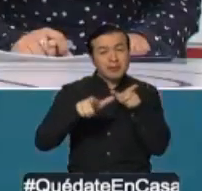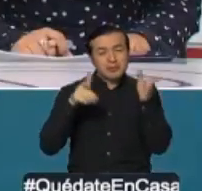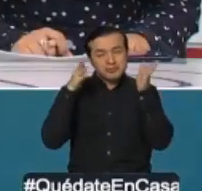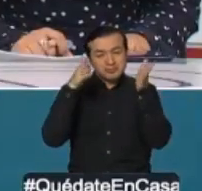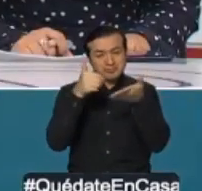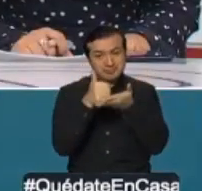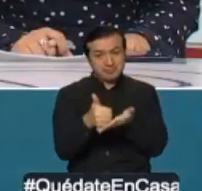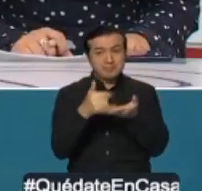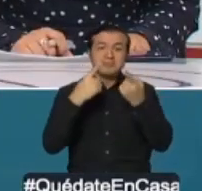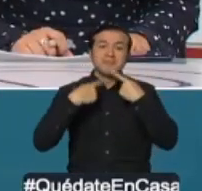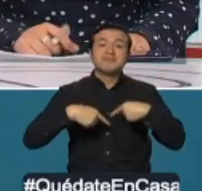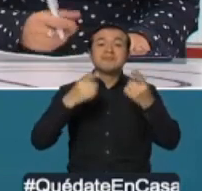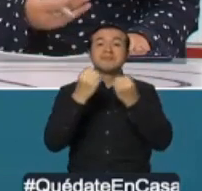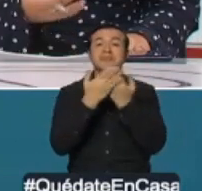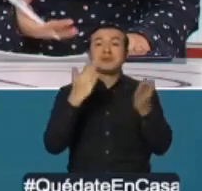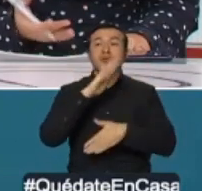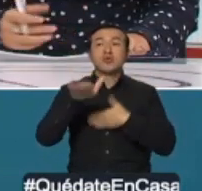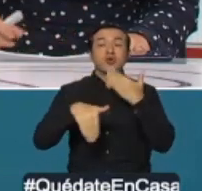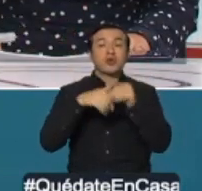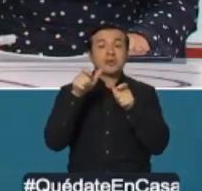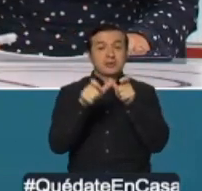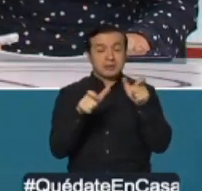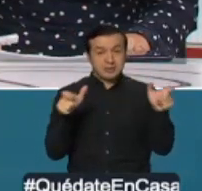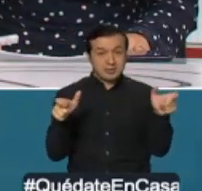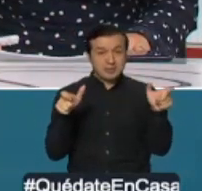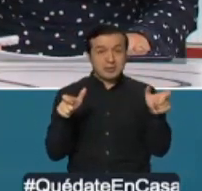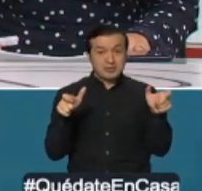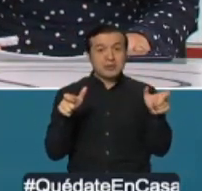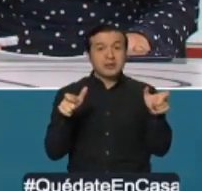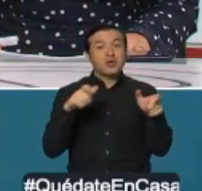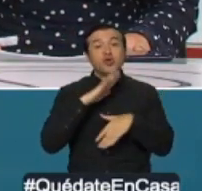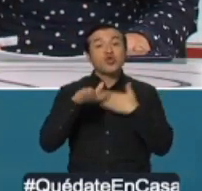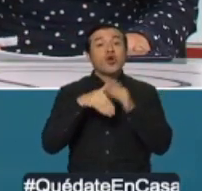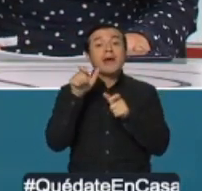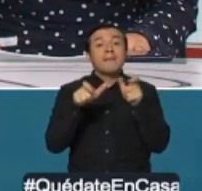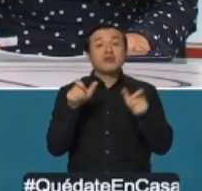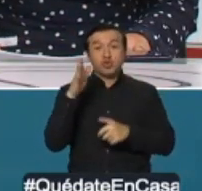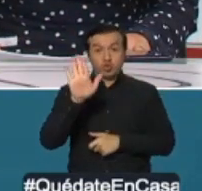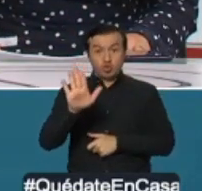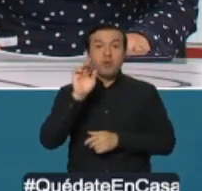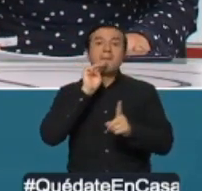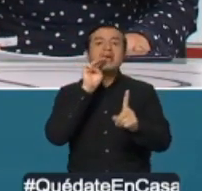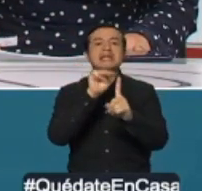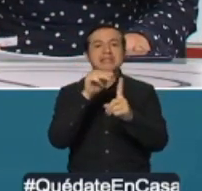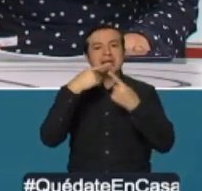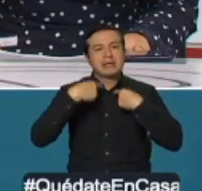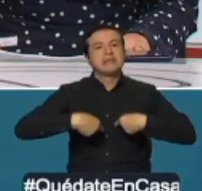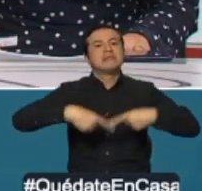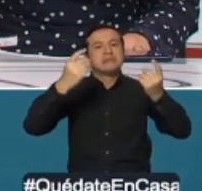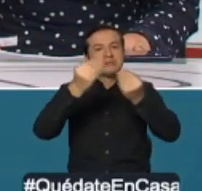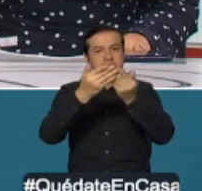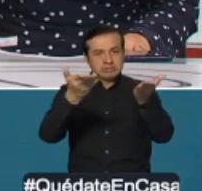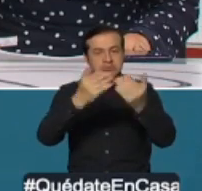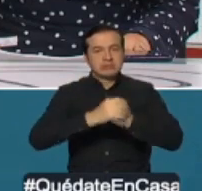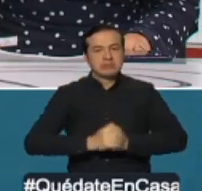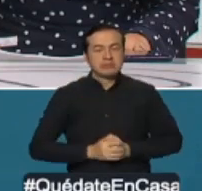Viceministro, ¿un mensaje final para toda la ciudadanía y para los medios de comunicación que se encuentran conectados a esta cadena nacional?